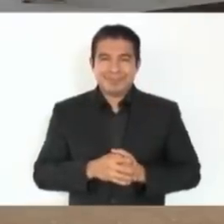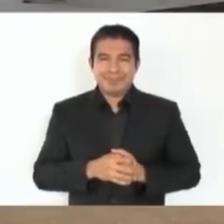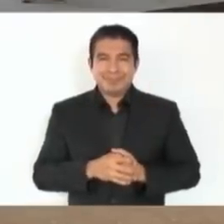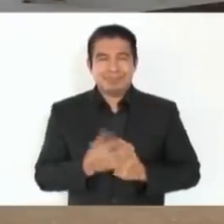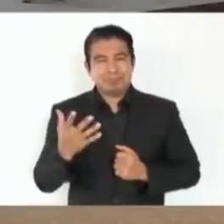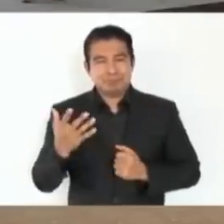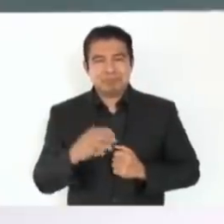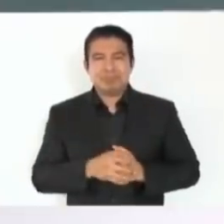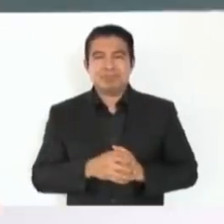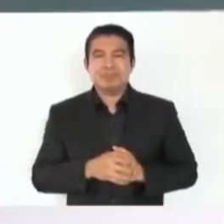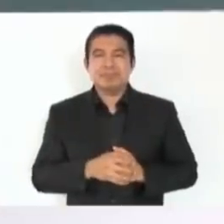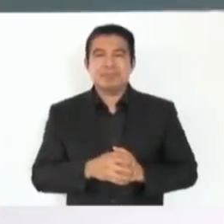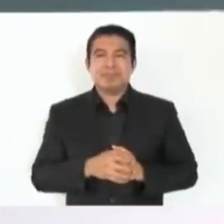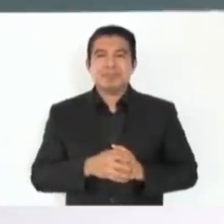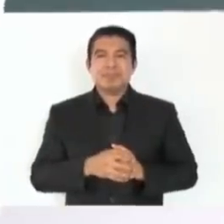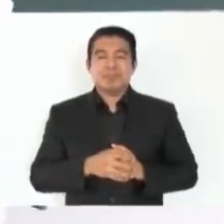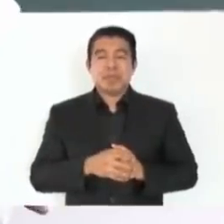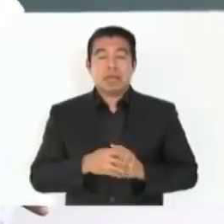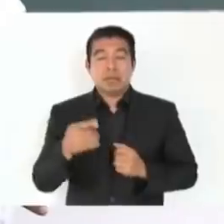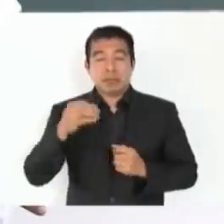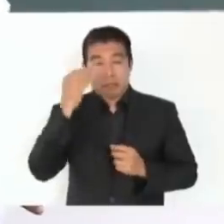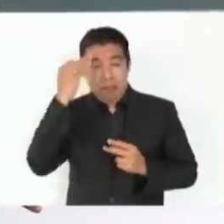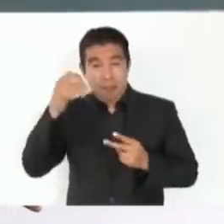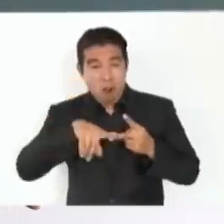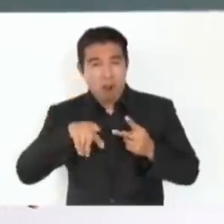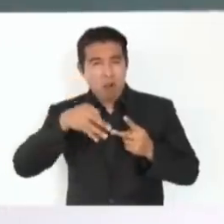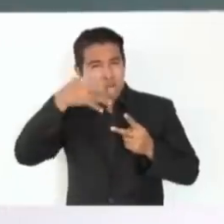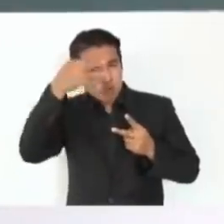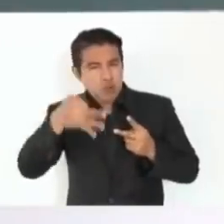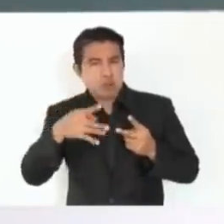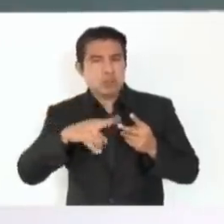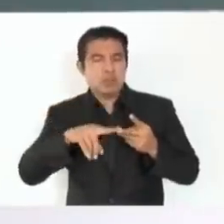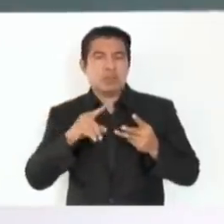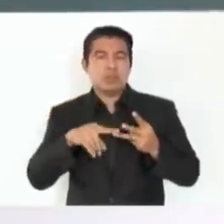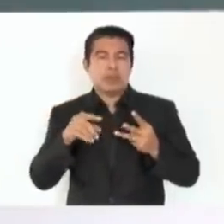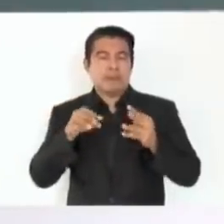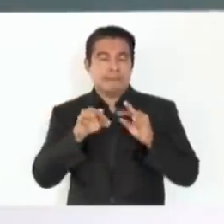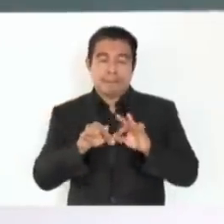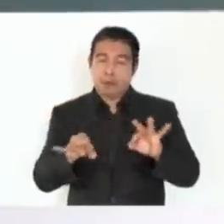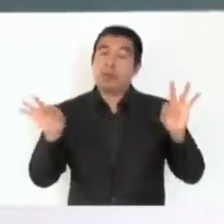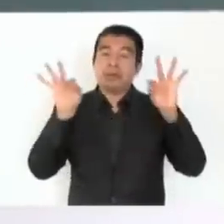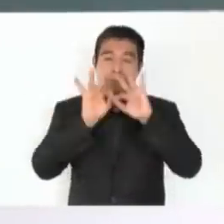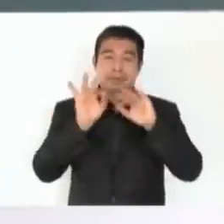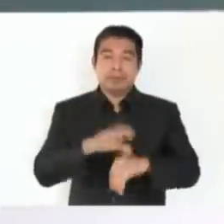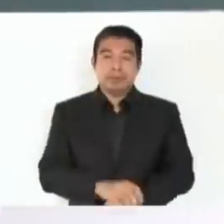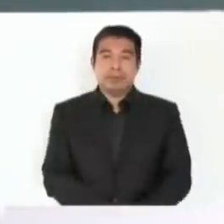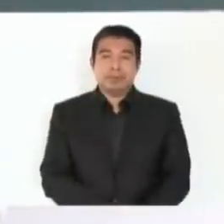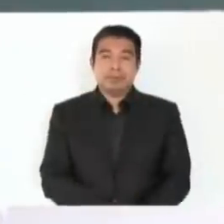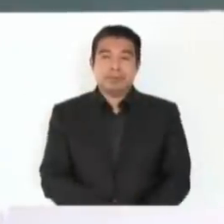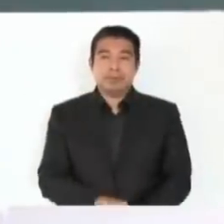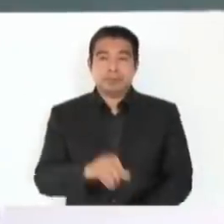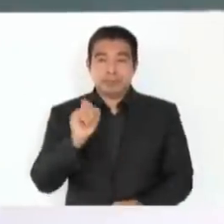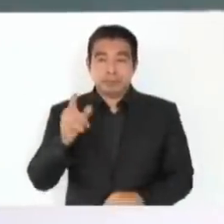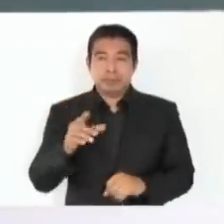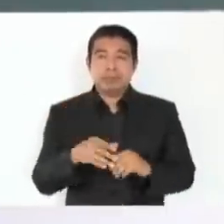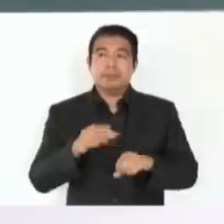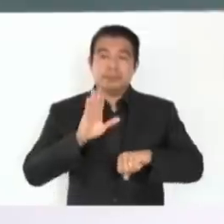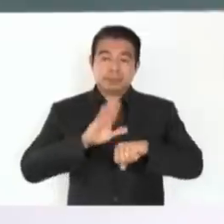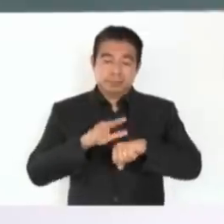tiempo, en calidad y lo que es muy importante, con el presupuesto